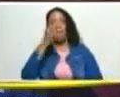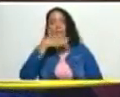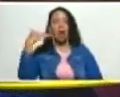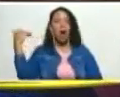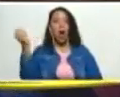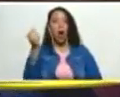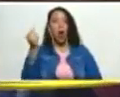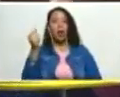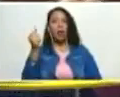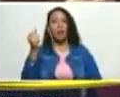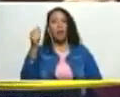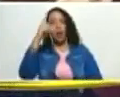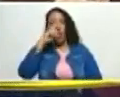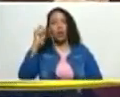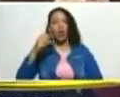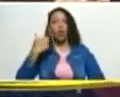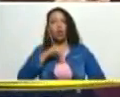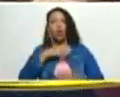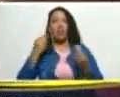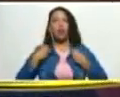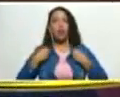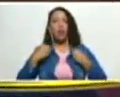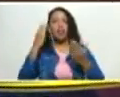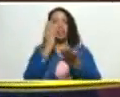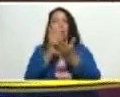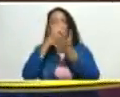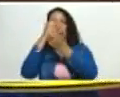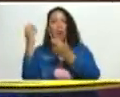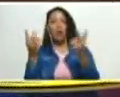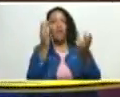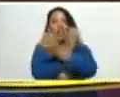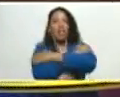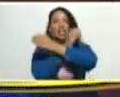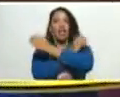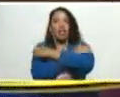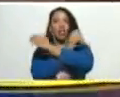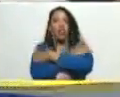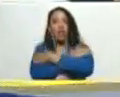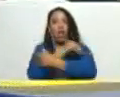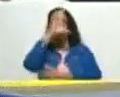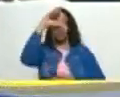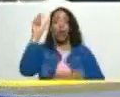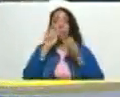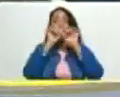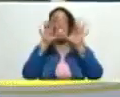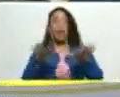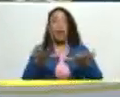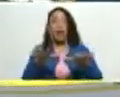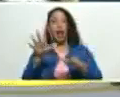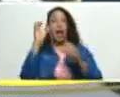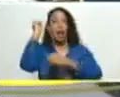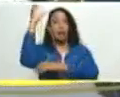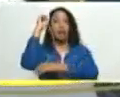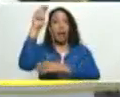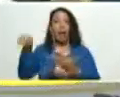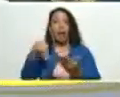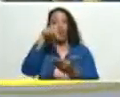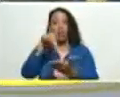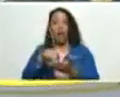todos los años que hemos vivido siempre bienvenido felicitaciones que Dios bendiga la asamblea nacional